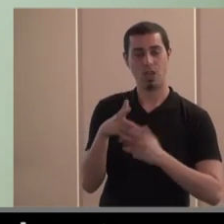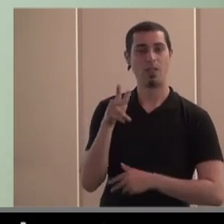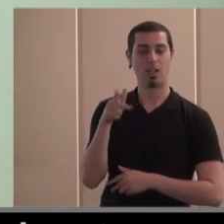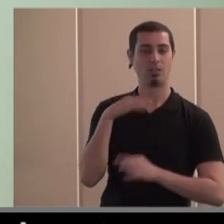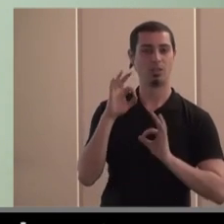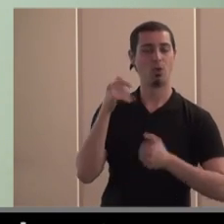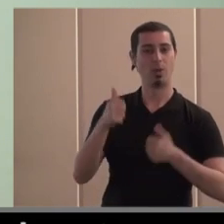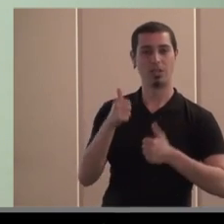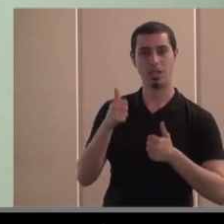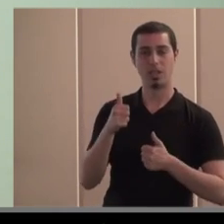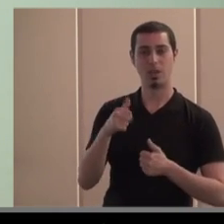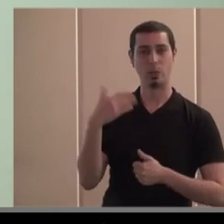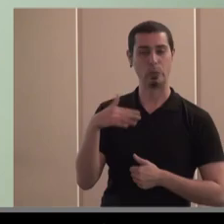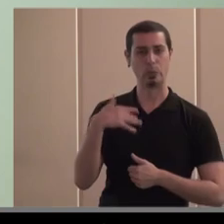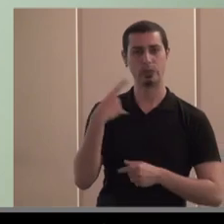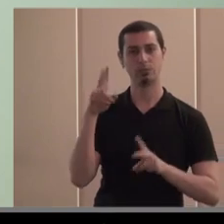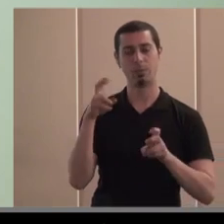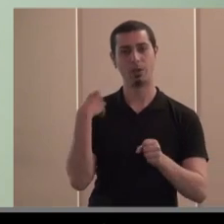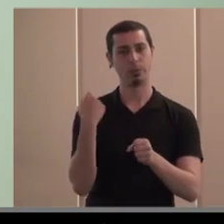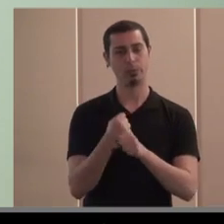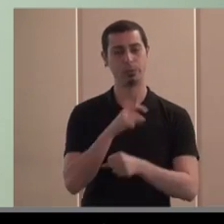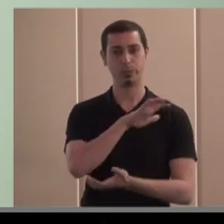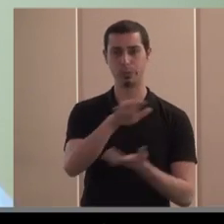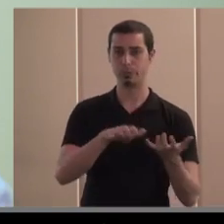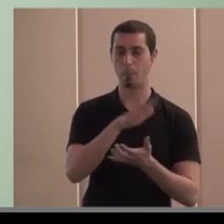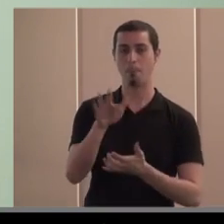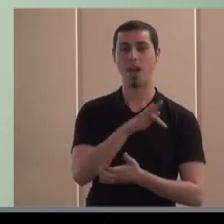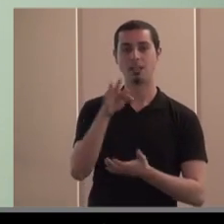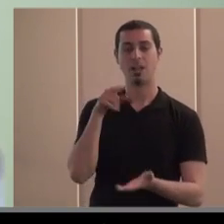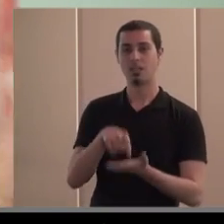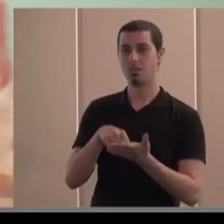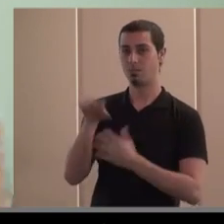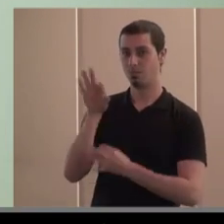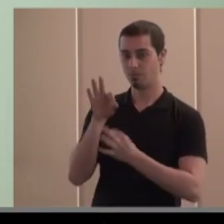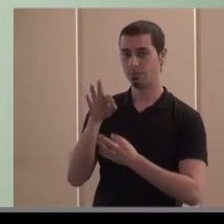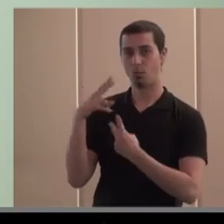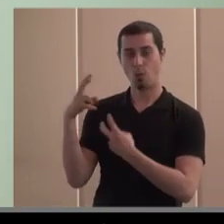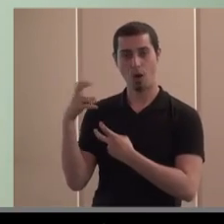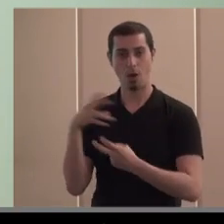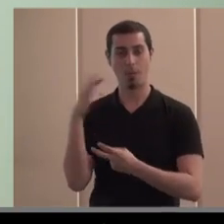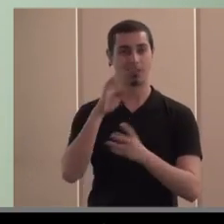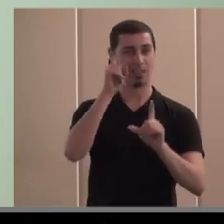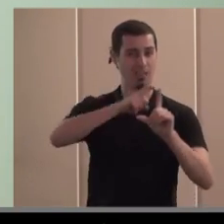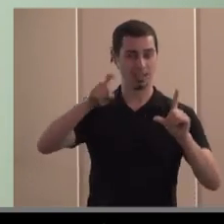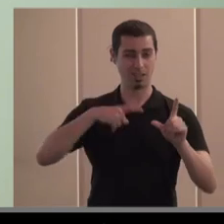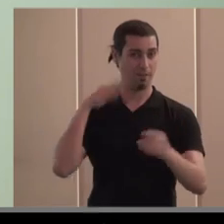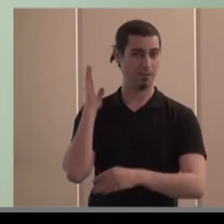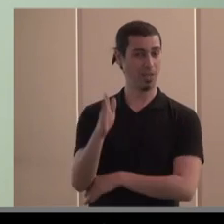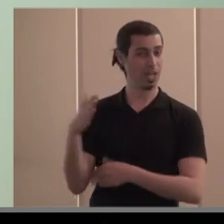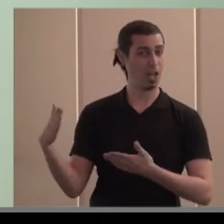de la competencia uy uy uy tema complicado a la fiscalidad a las estadísticas etcétera y por tanto